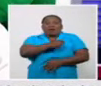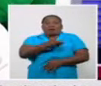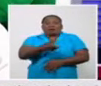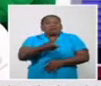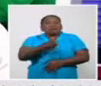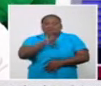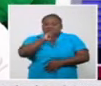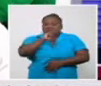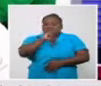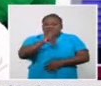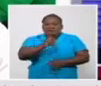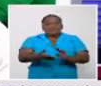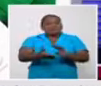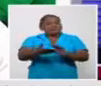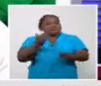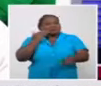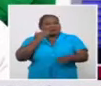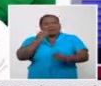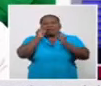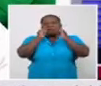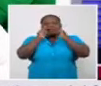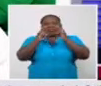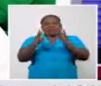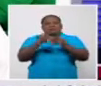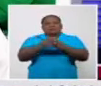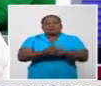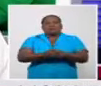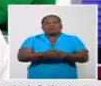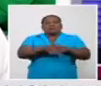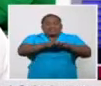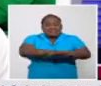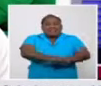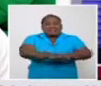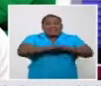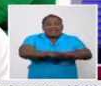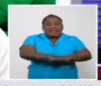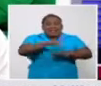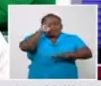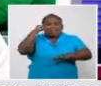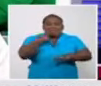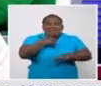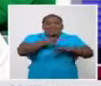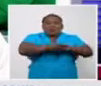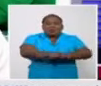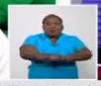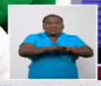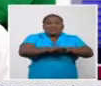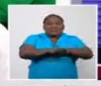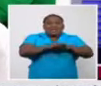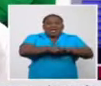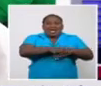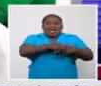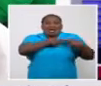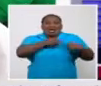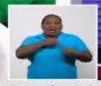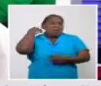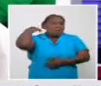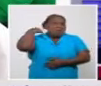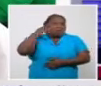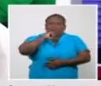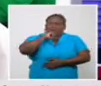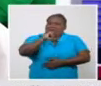recuperarla a pesar de las maniobras de reanimación cardiopulmonar. Reiteramos nuestras condolencias.